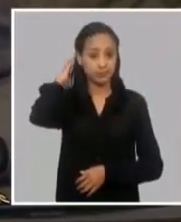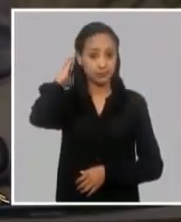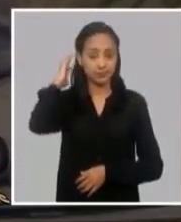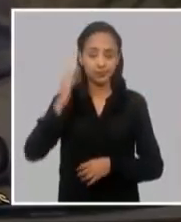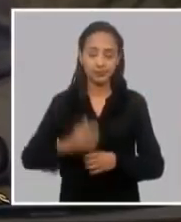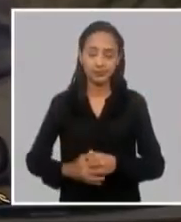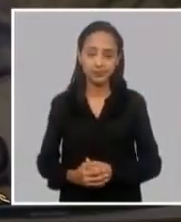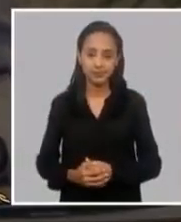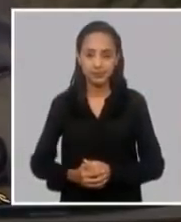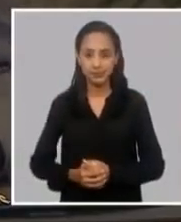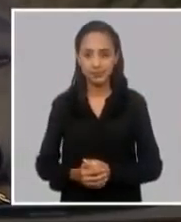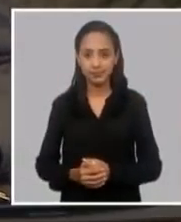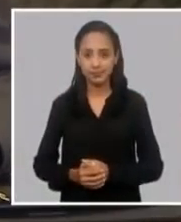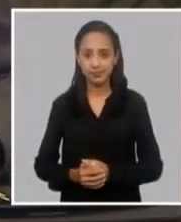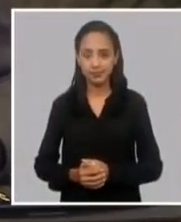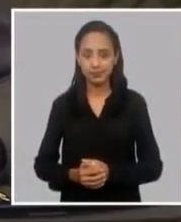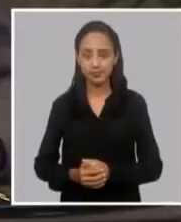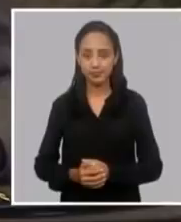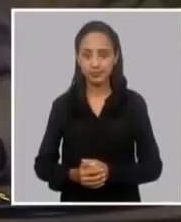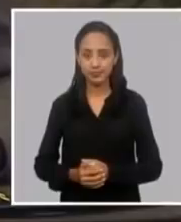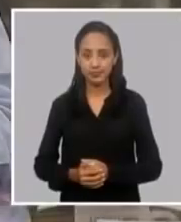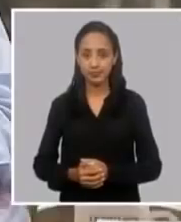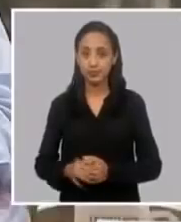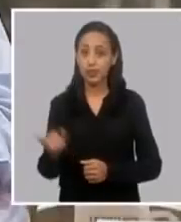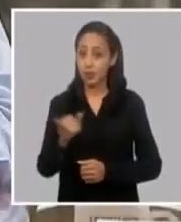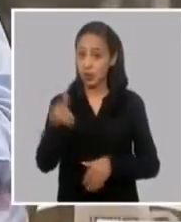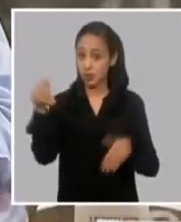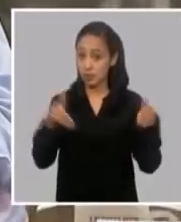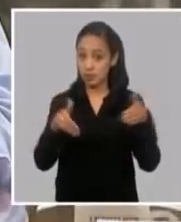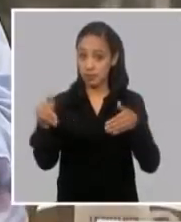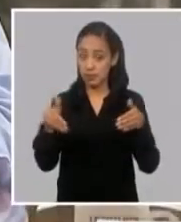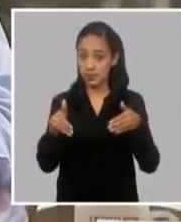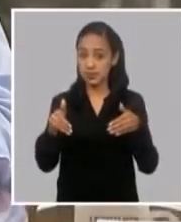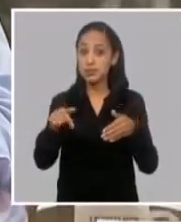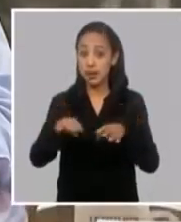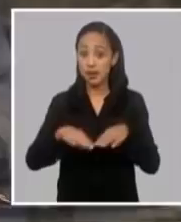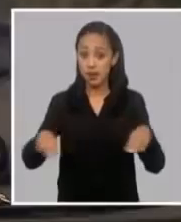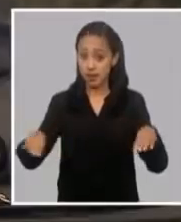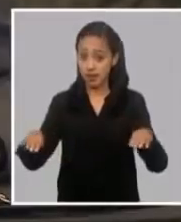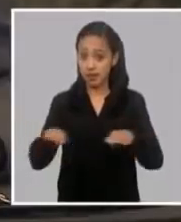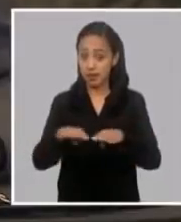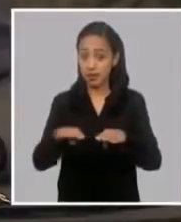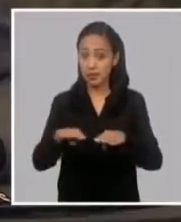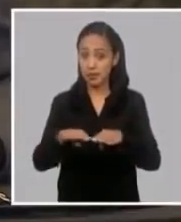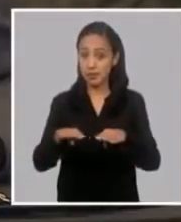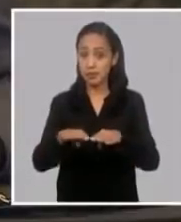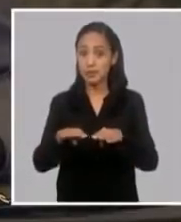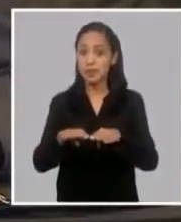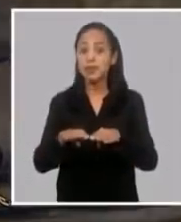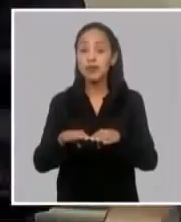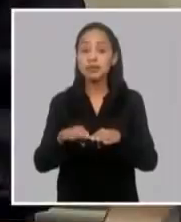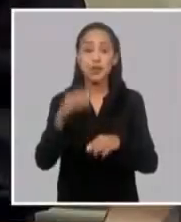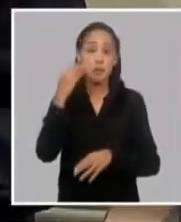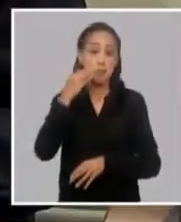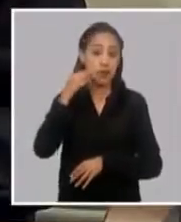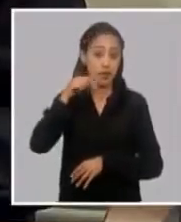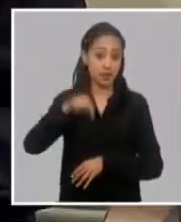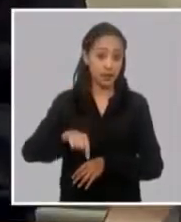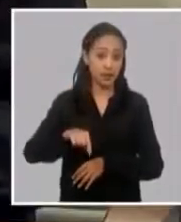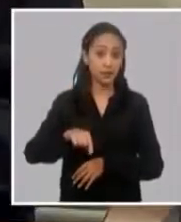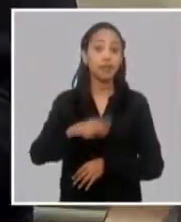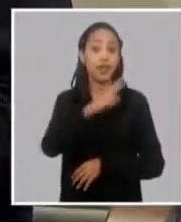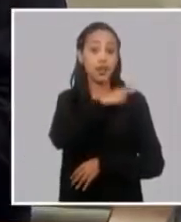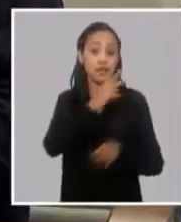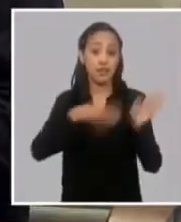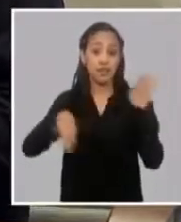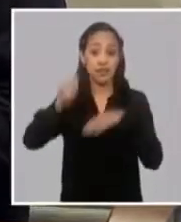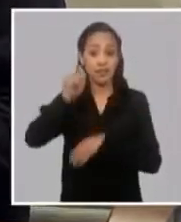Cuba, el compañero Miguel Díaz-Canel Bermúdez. También nos está acompañando en esta jornada el compañero Manuel Marrero Cruz, primer